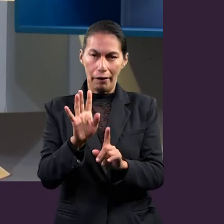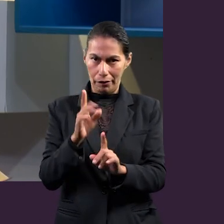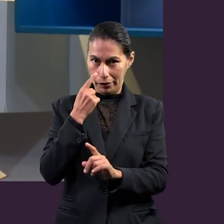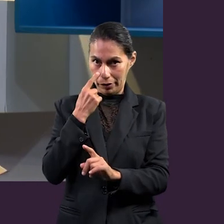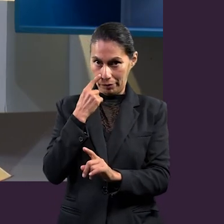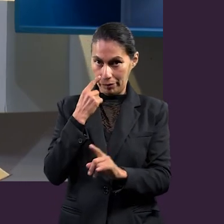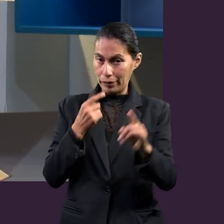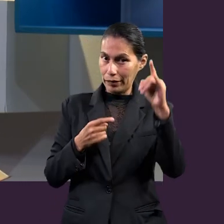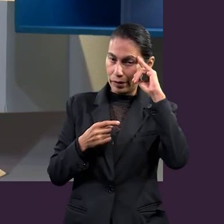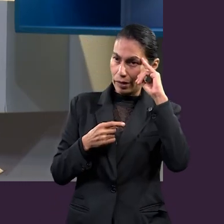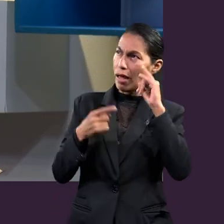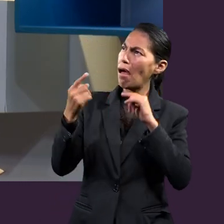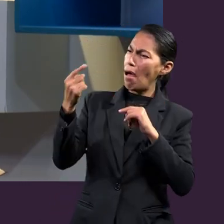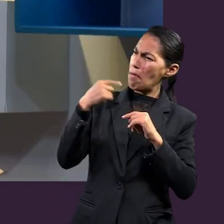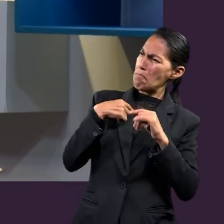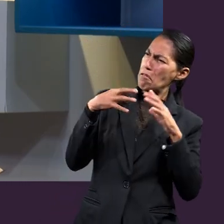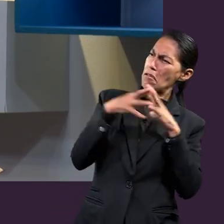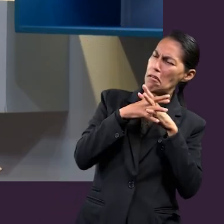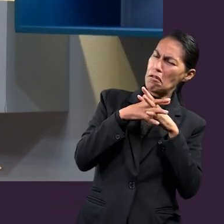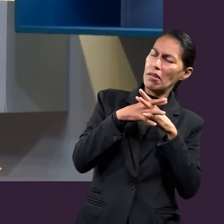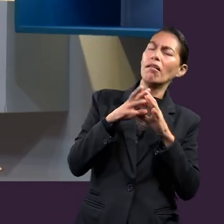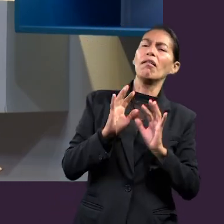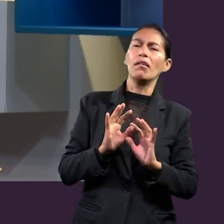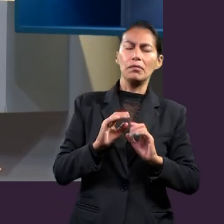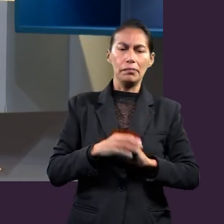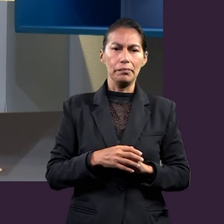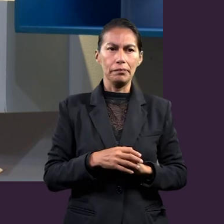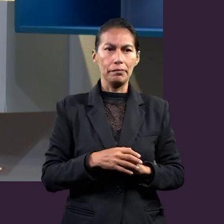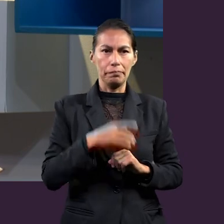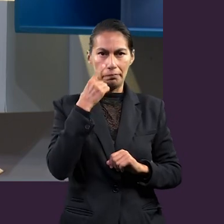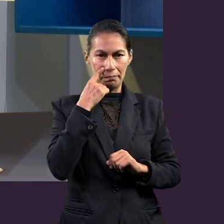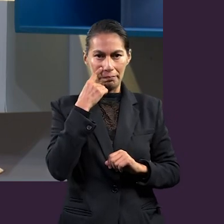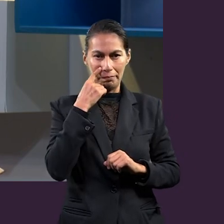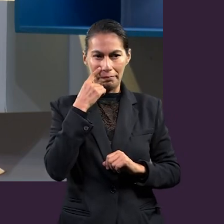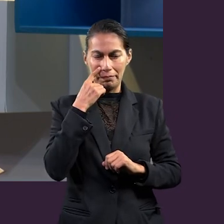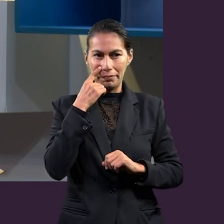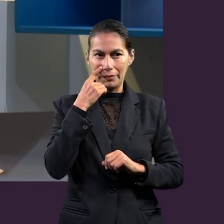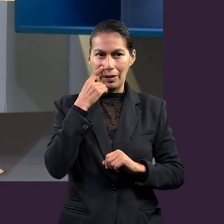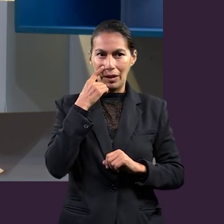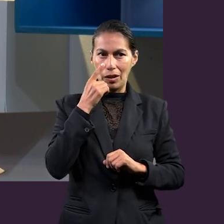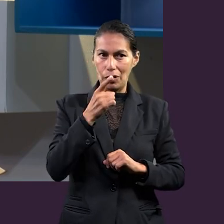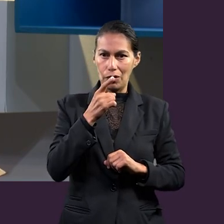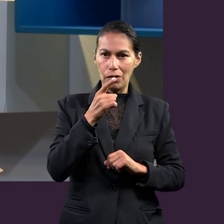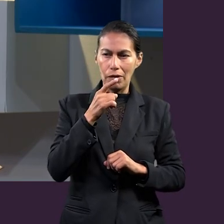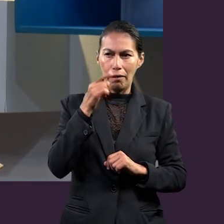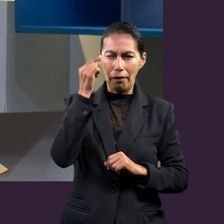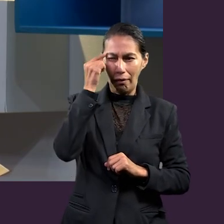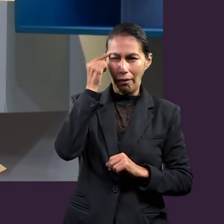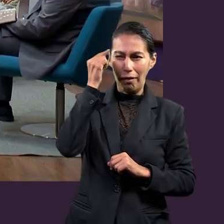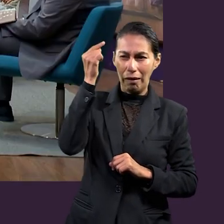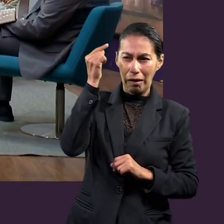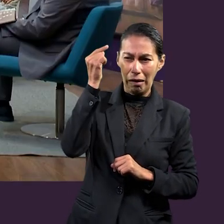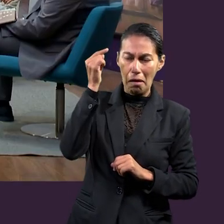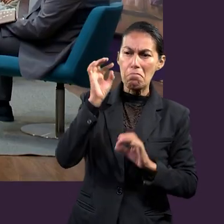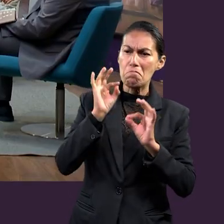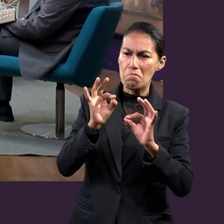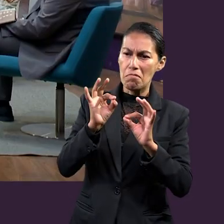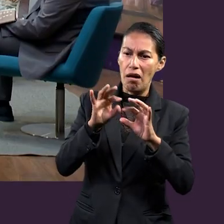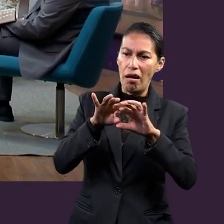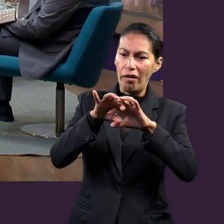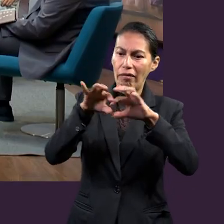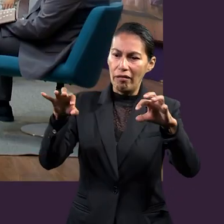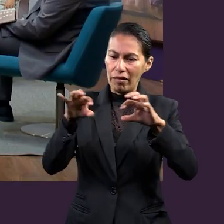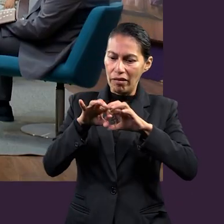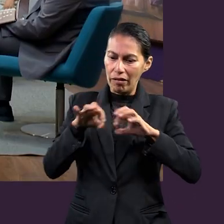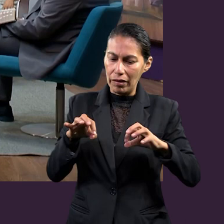Resulta que Satanás dice, ah, ¿tienen guerra conmigo? Táctica militar, divido y vencerás. Los divido, los